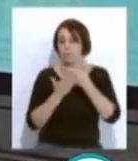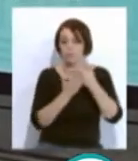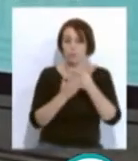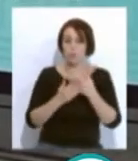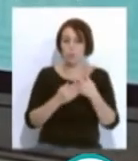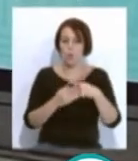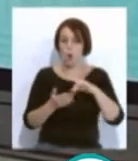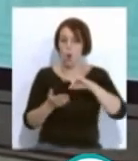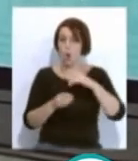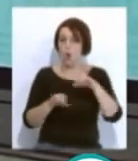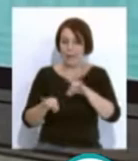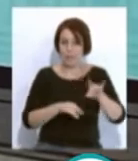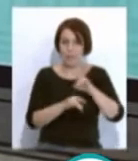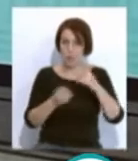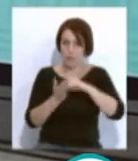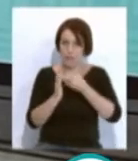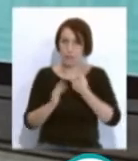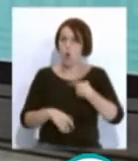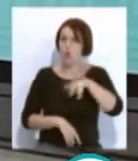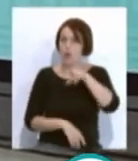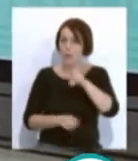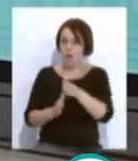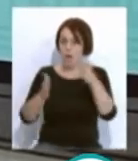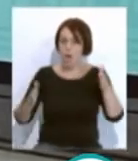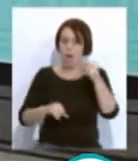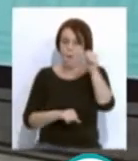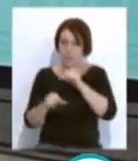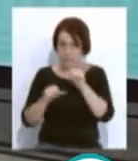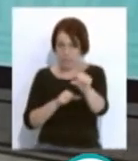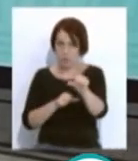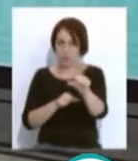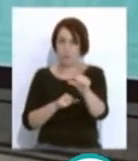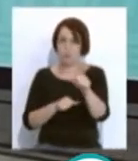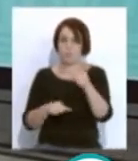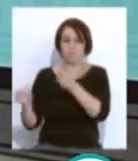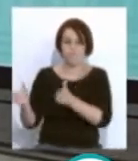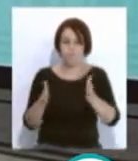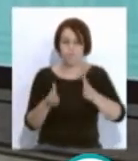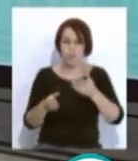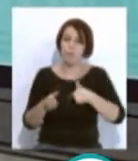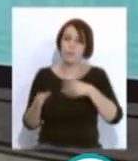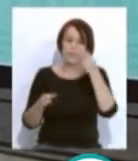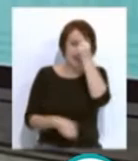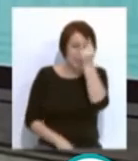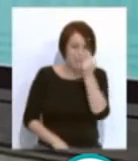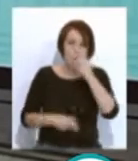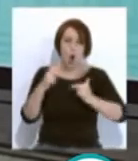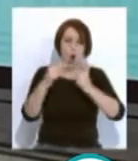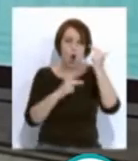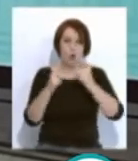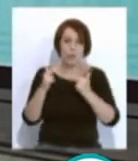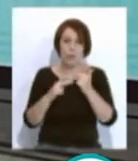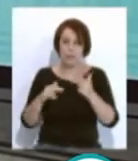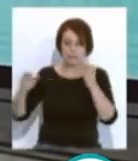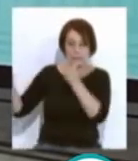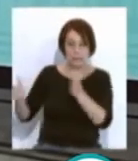el informe geotécnico que es el que ha salido, durará unos dos meses y a partir de ahí se empieza ya con toda la fase de diseño realmente de la obra y en el segundo